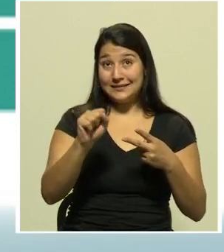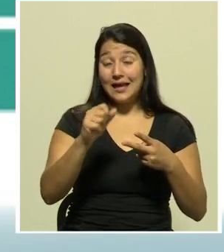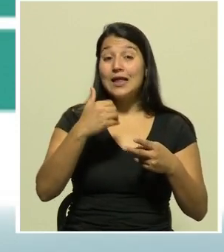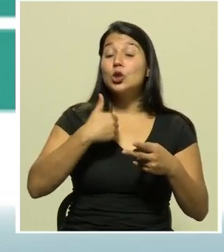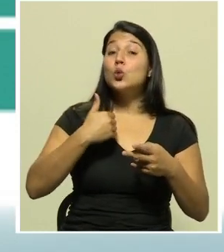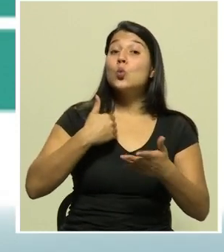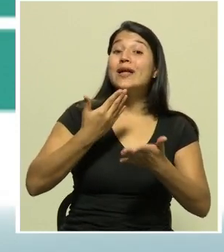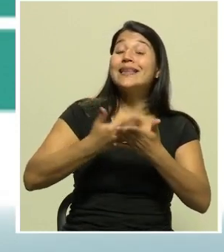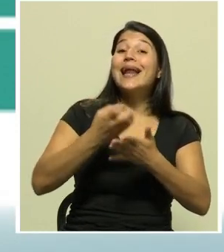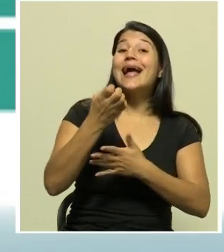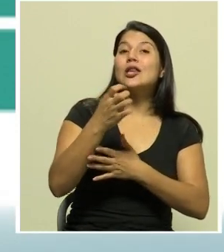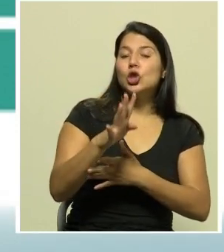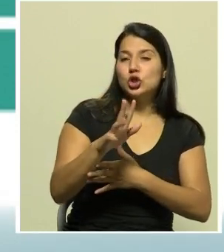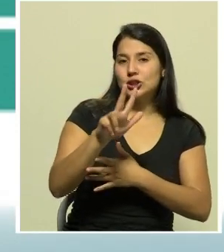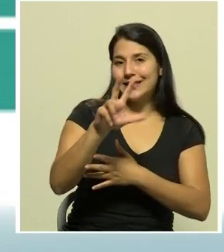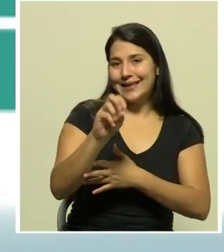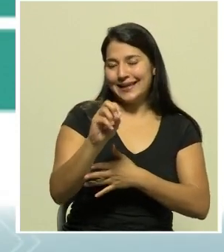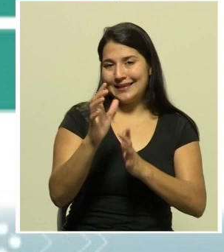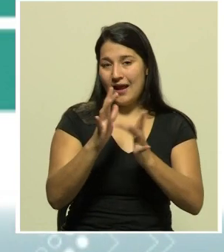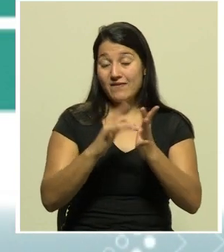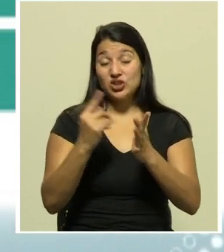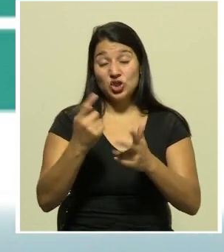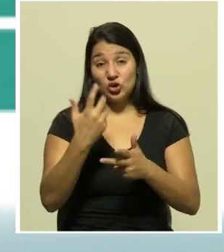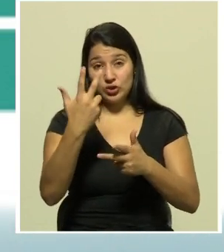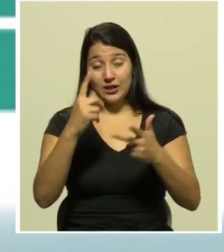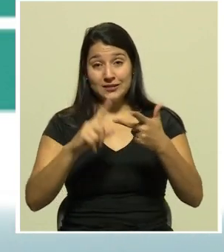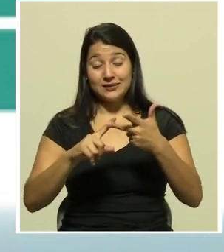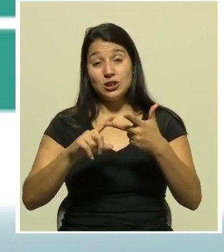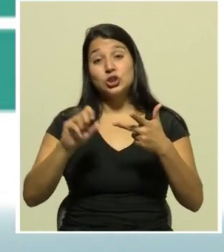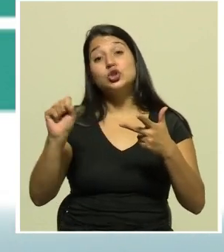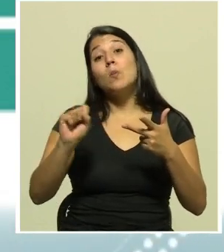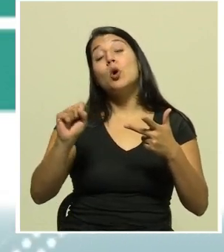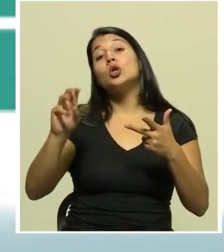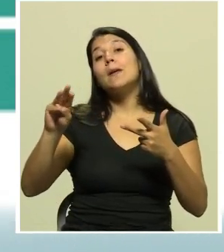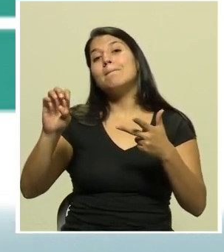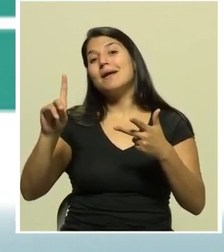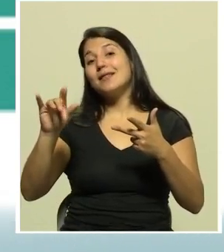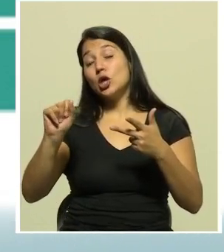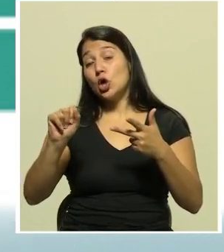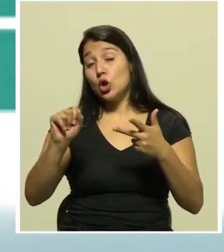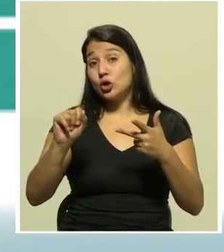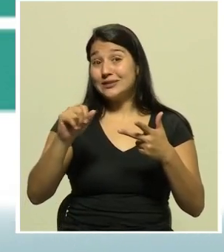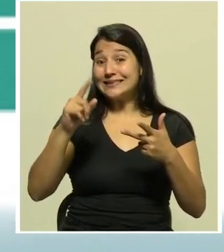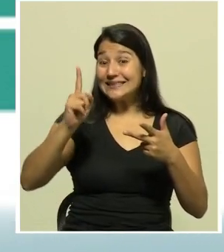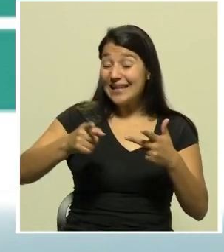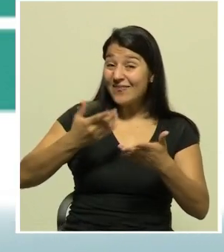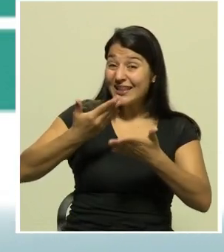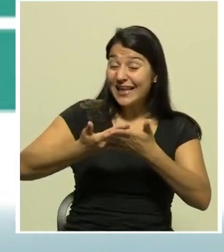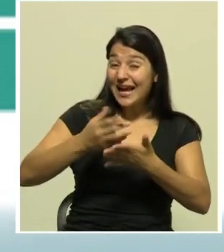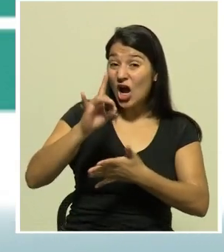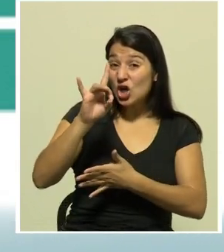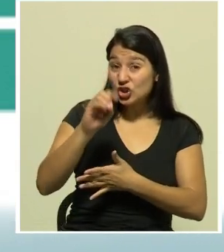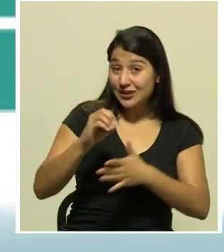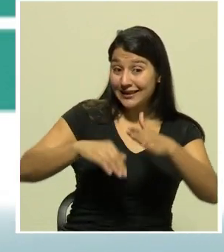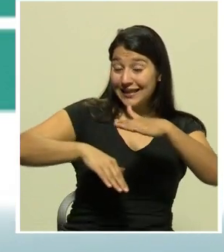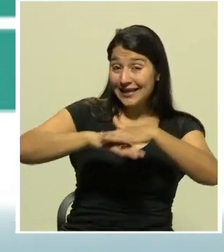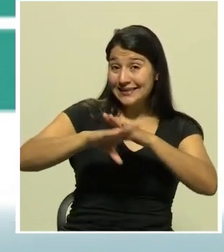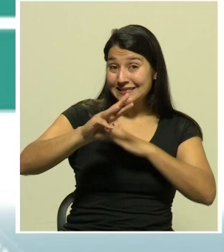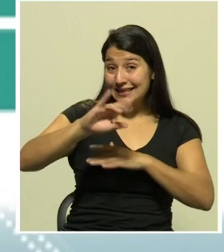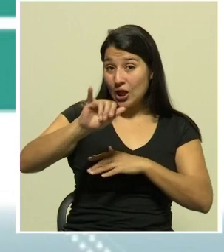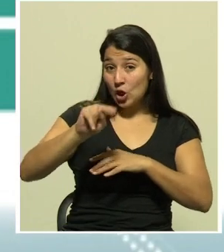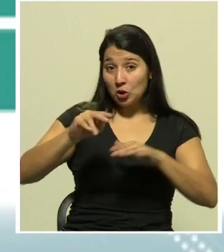entregado 3 soporte médico SA 80 al 6 de junio sin embargo no ha entregado ninguno